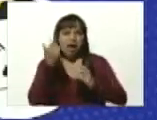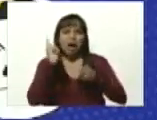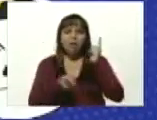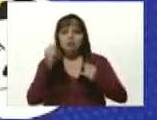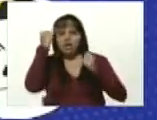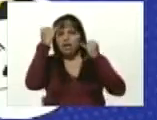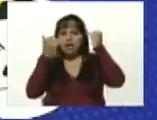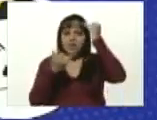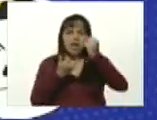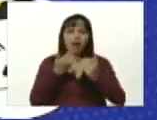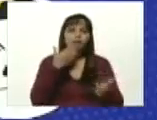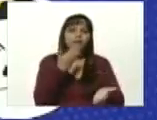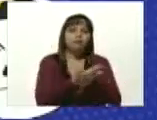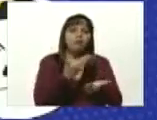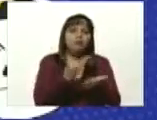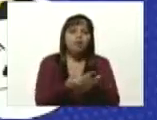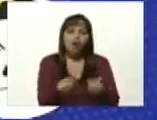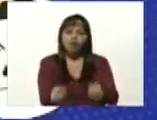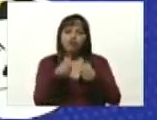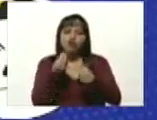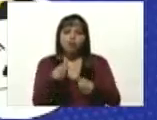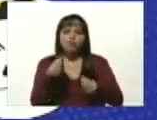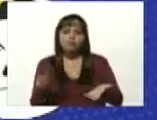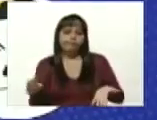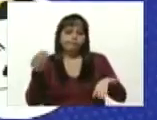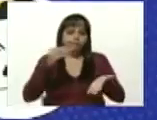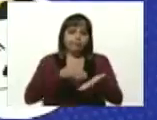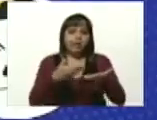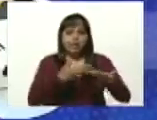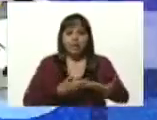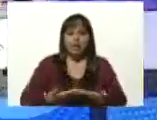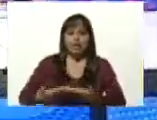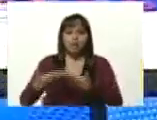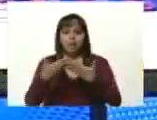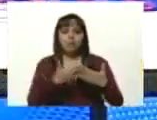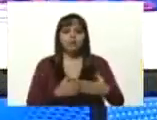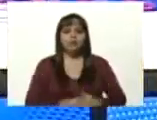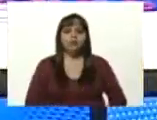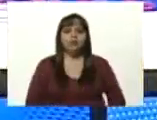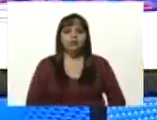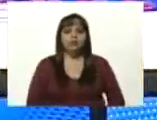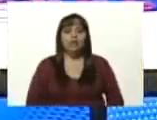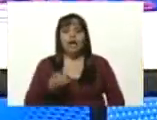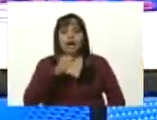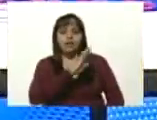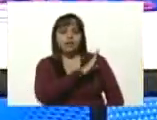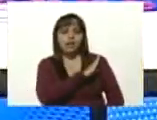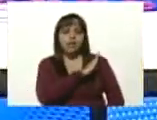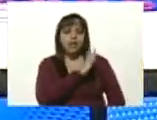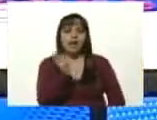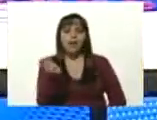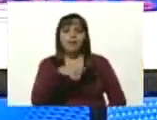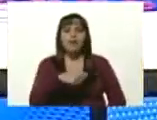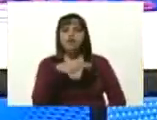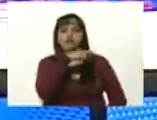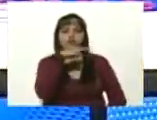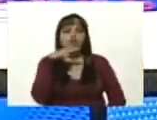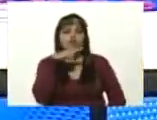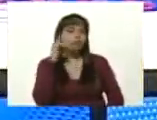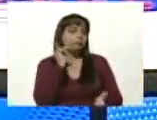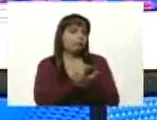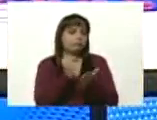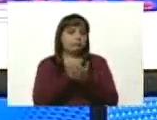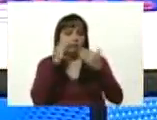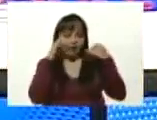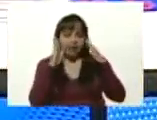conceptos propuestas del reinicio a clases que vamos a tener en el mes de octubre pendiente